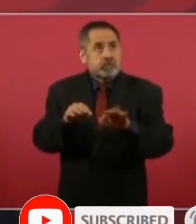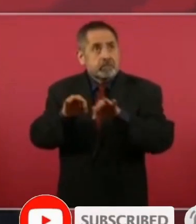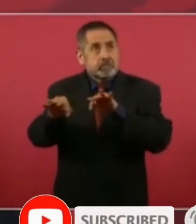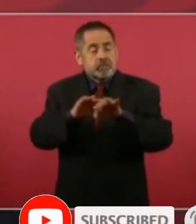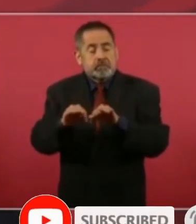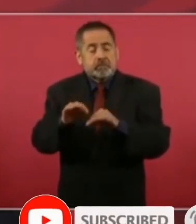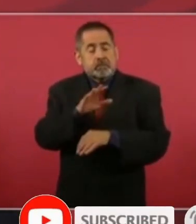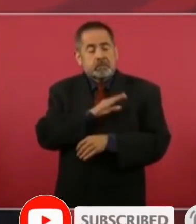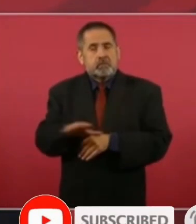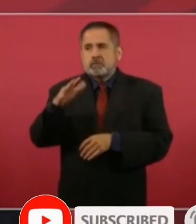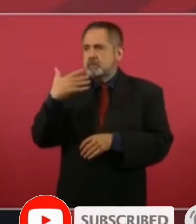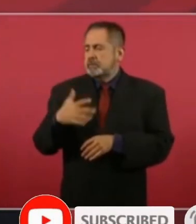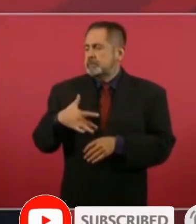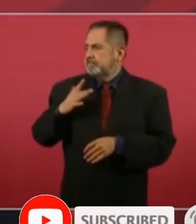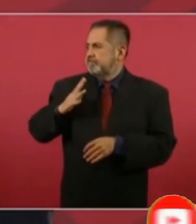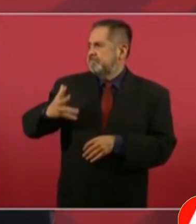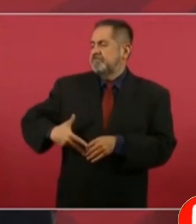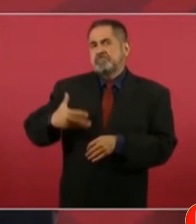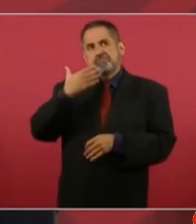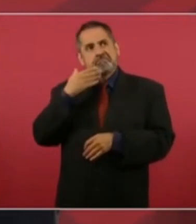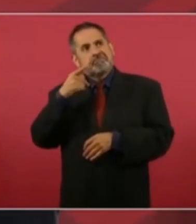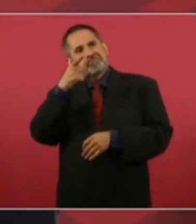Que estamos muy orgullosos de ellos.